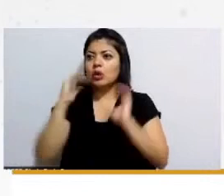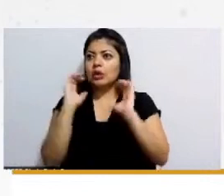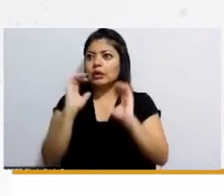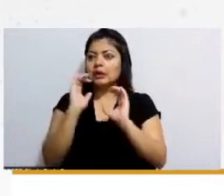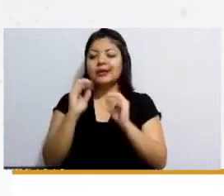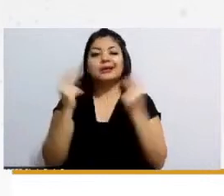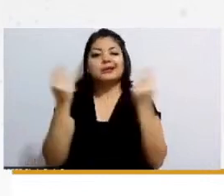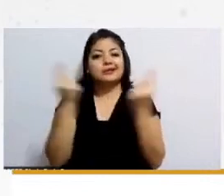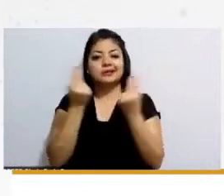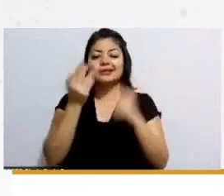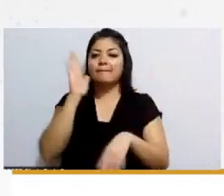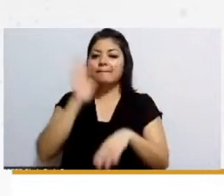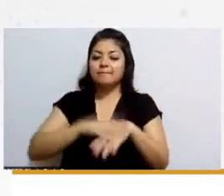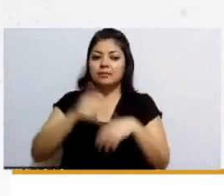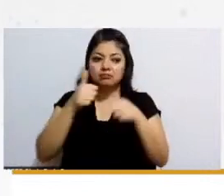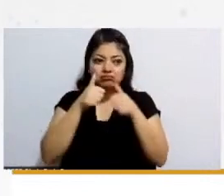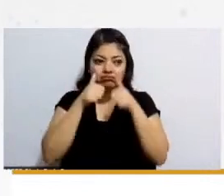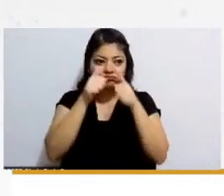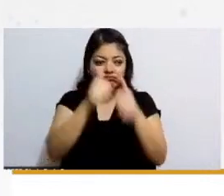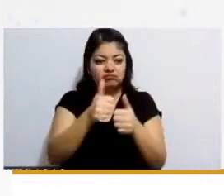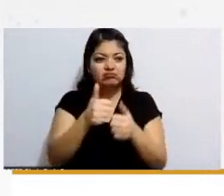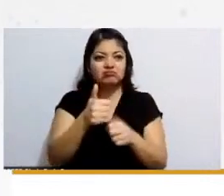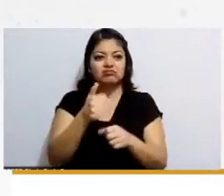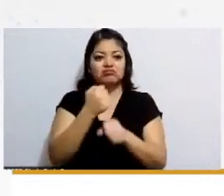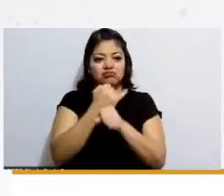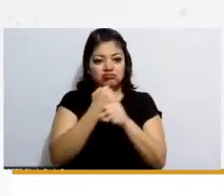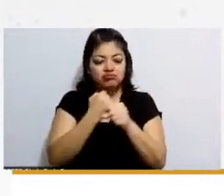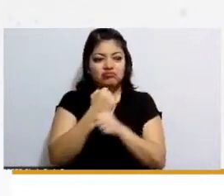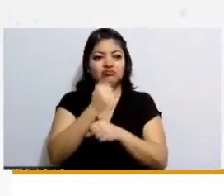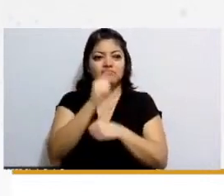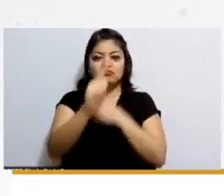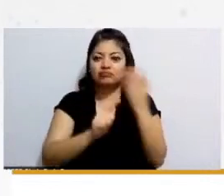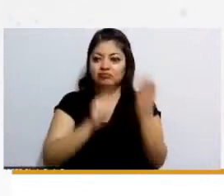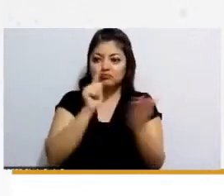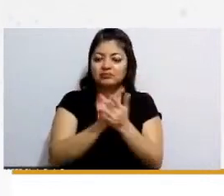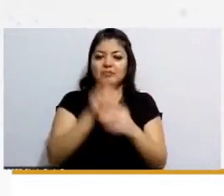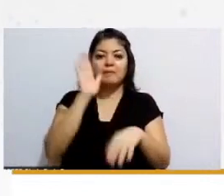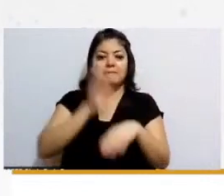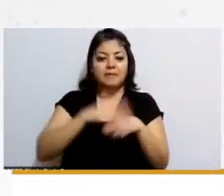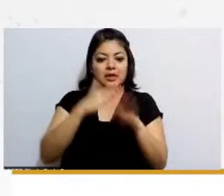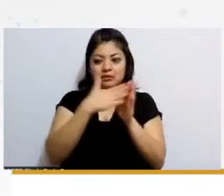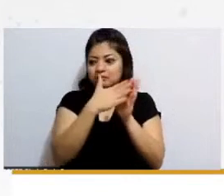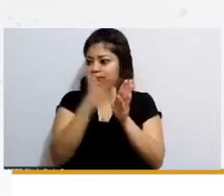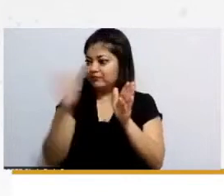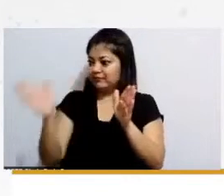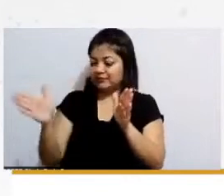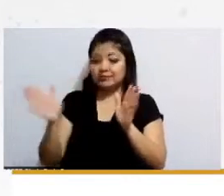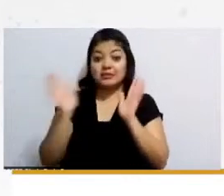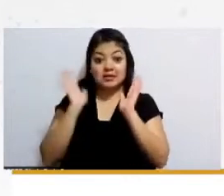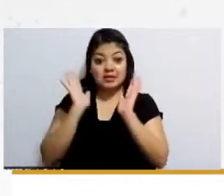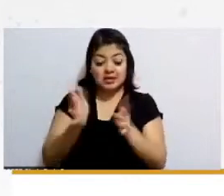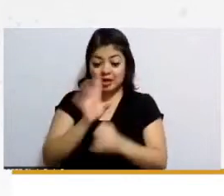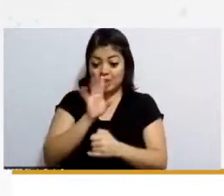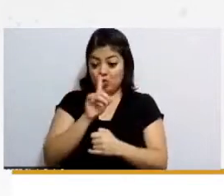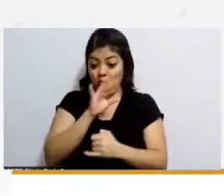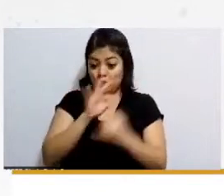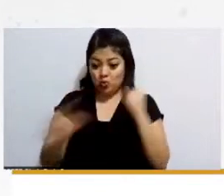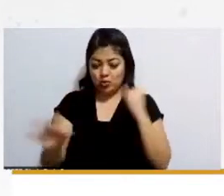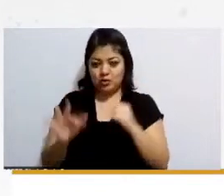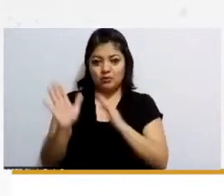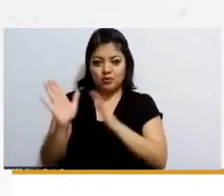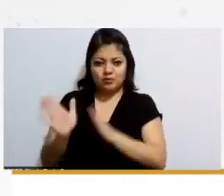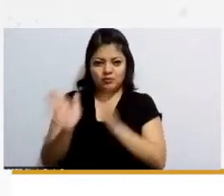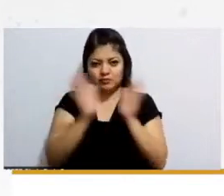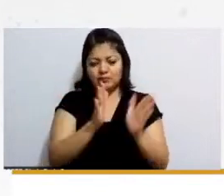otro estudio como socio jurídico mucho mucho más amplio y dicho todo esto ya en el último bloque lo que me